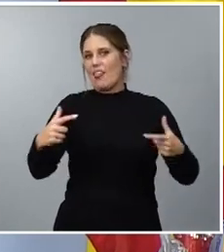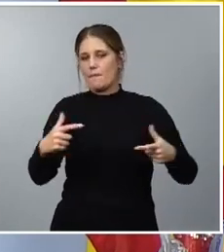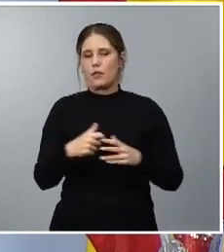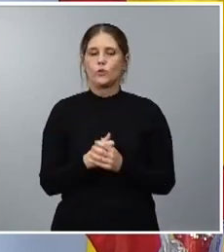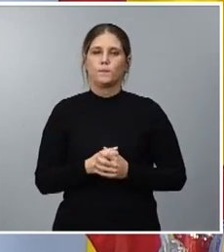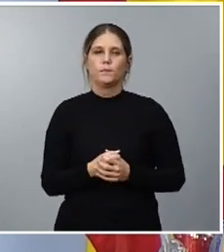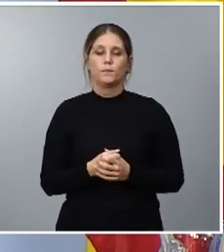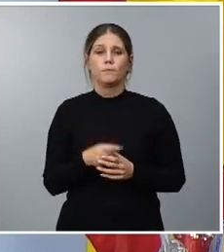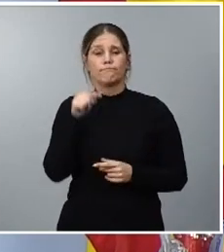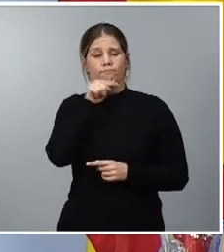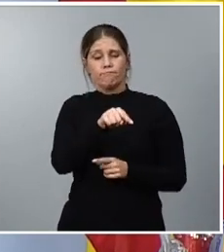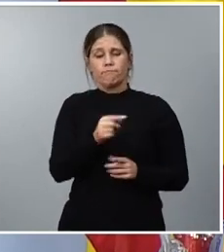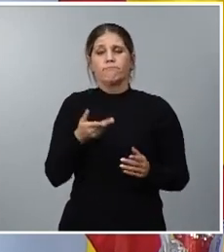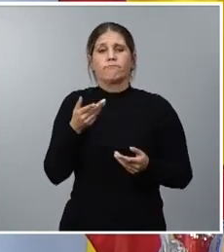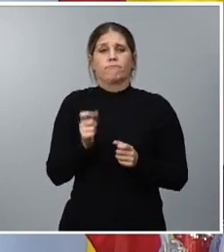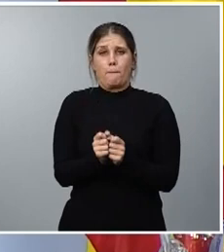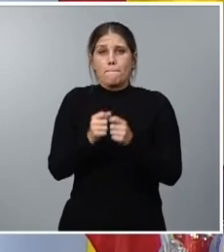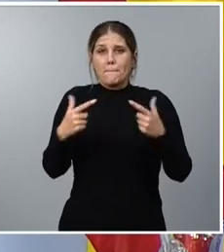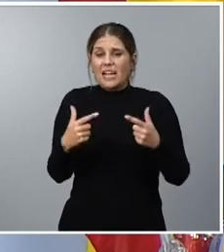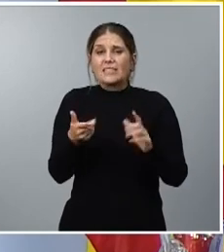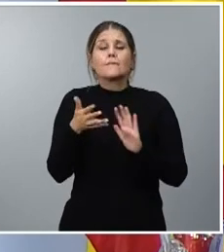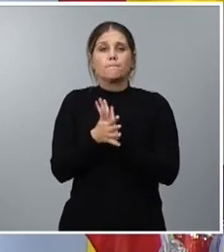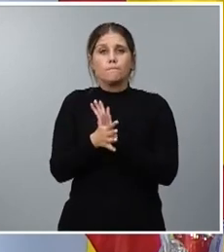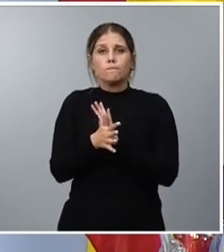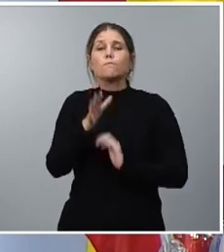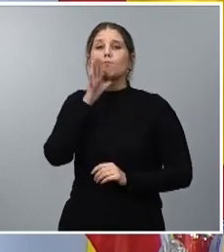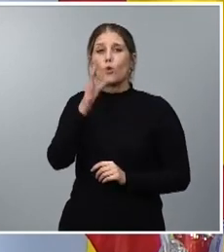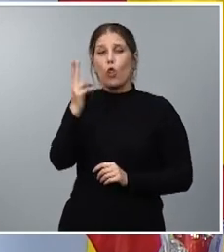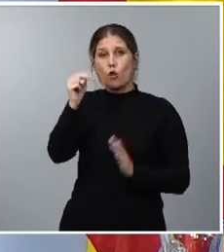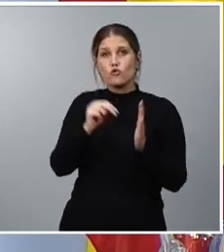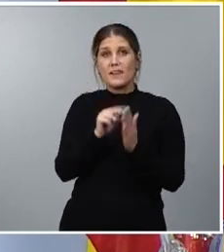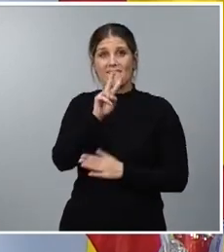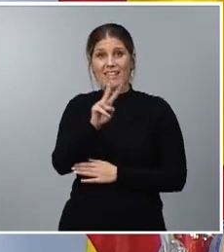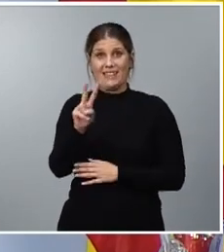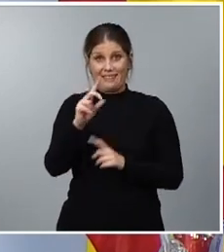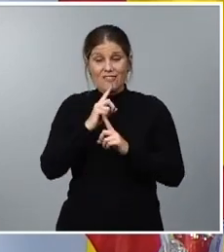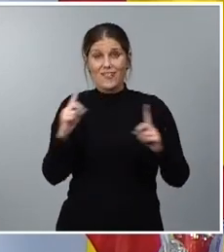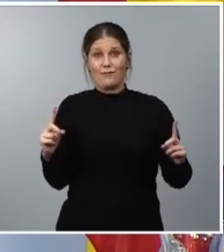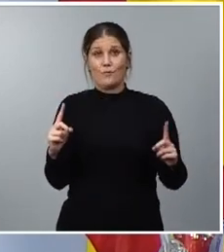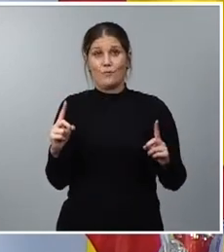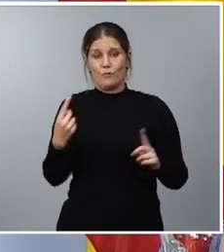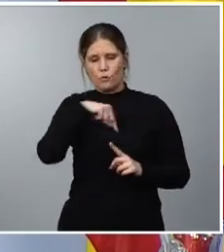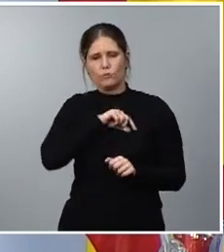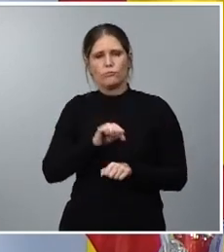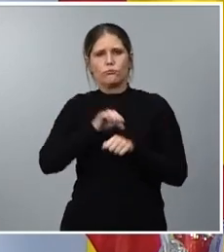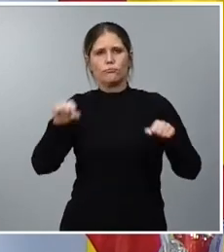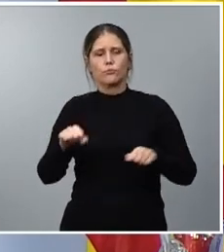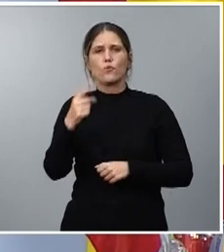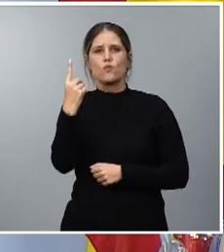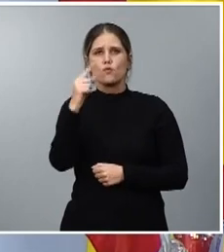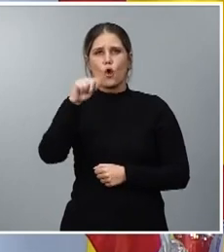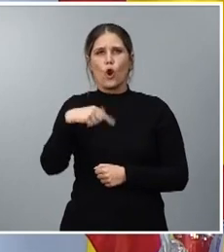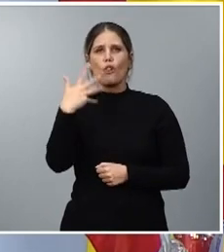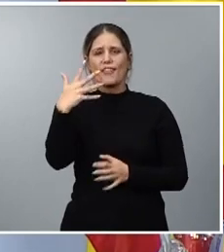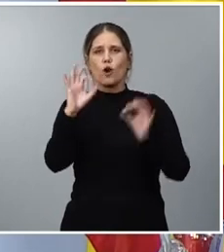Contribuye también a este incremento el hecho de que en el año 2022 consolidaremos un 1,5%